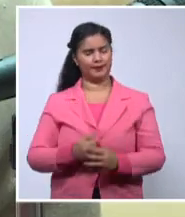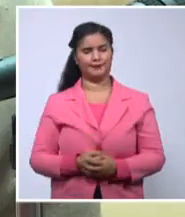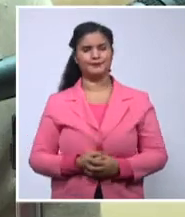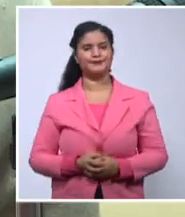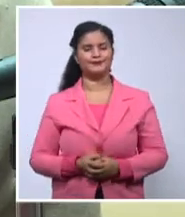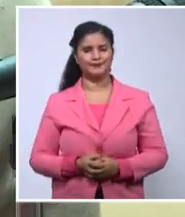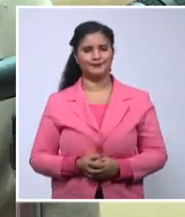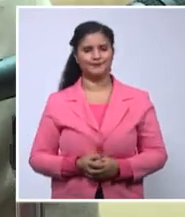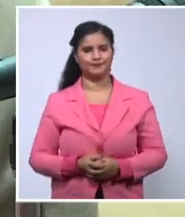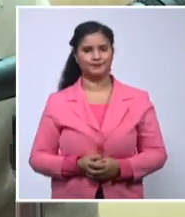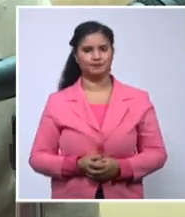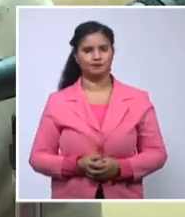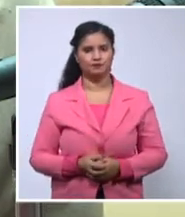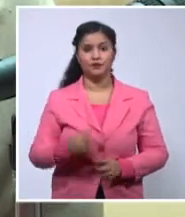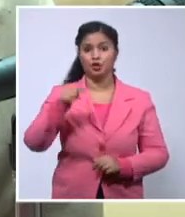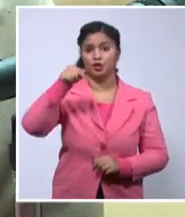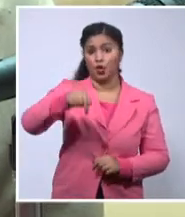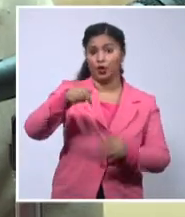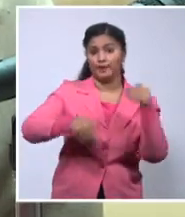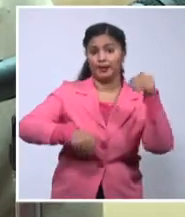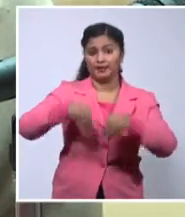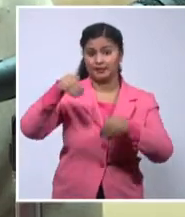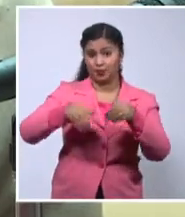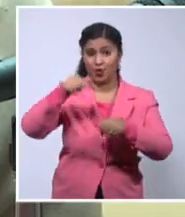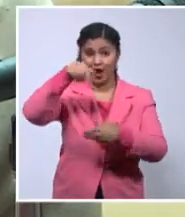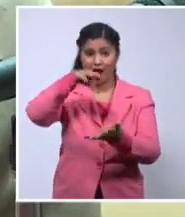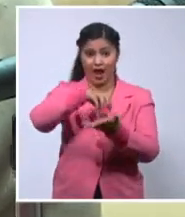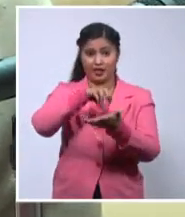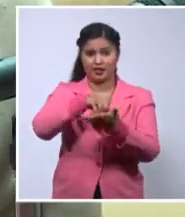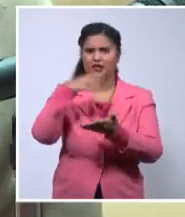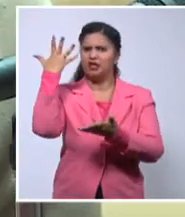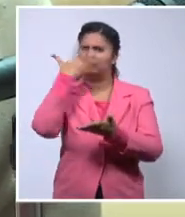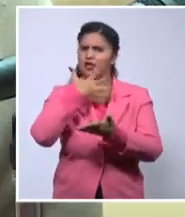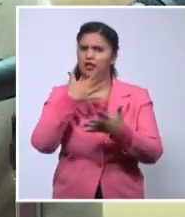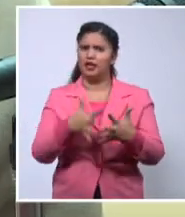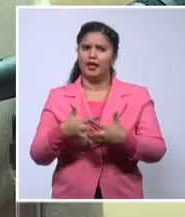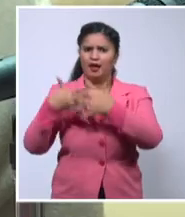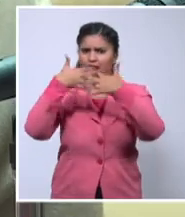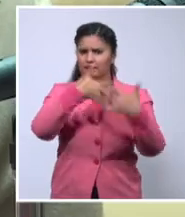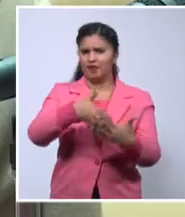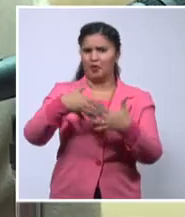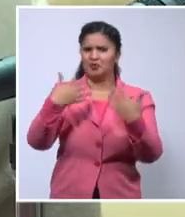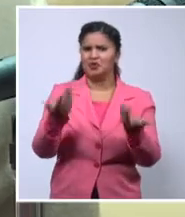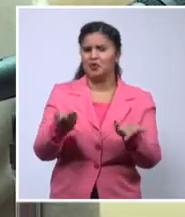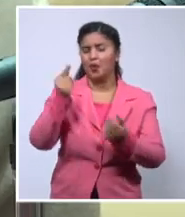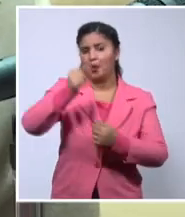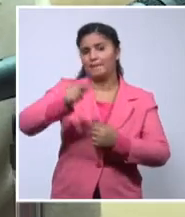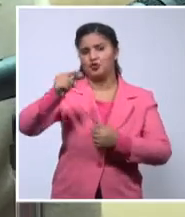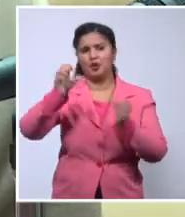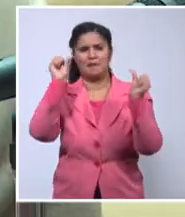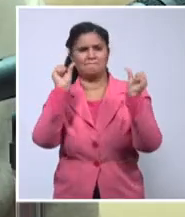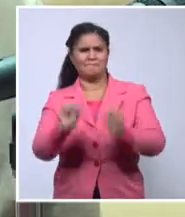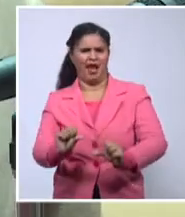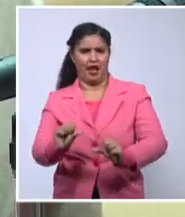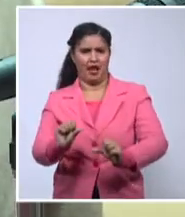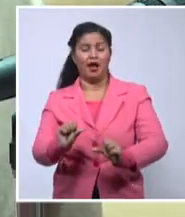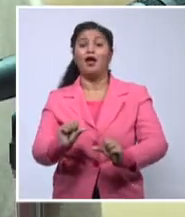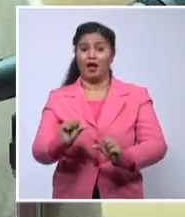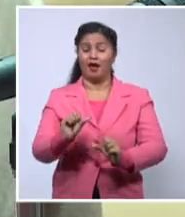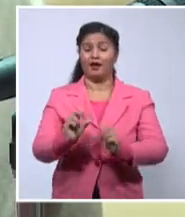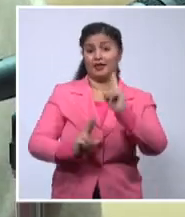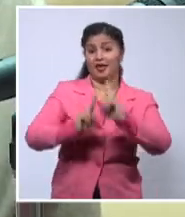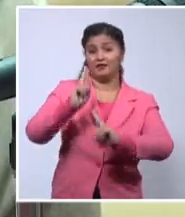Aquí no ha estado hoy la agenda de San Isidro. Aquí ha estado el espíritu que ha sembrado en todos nosotros la revolución.